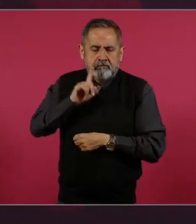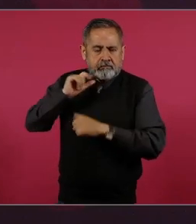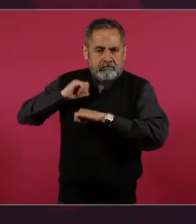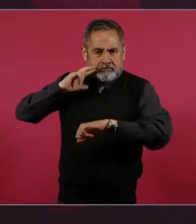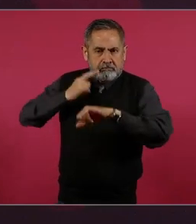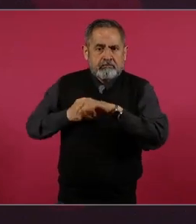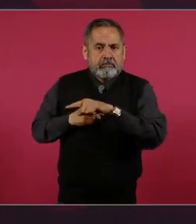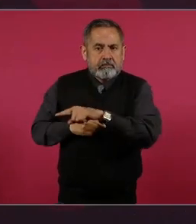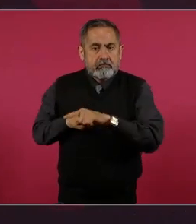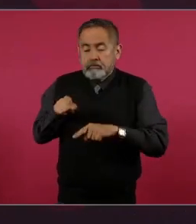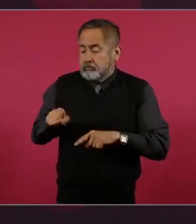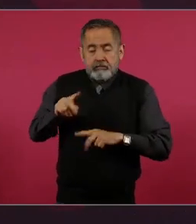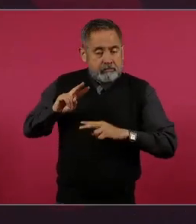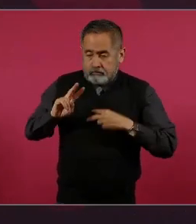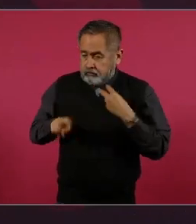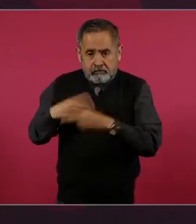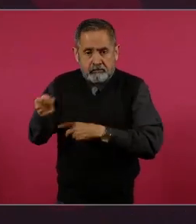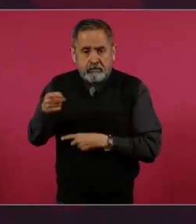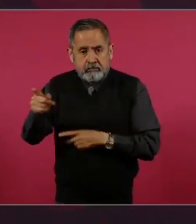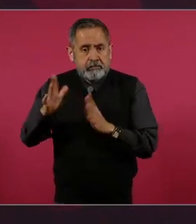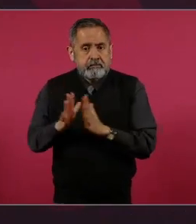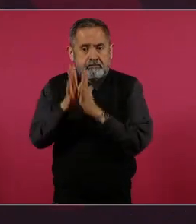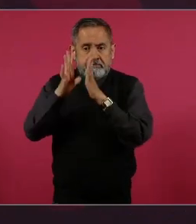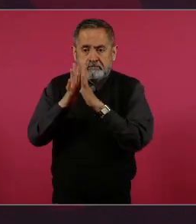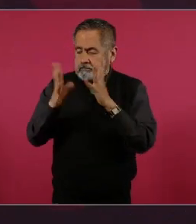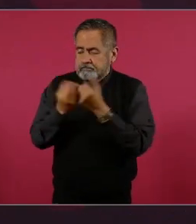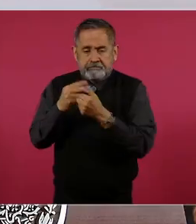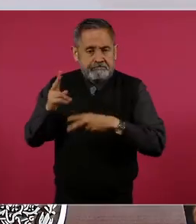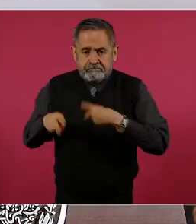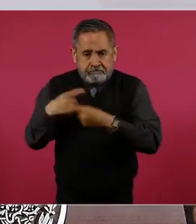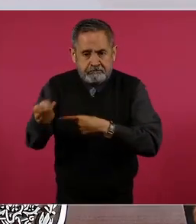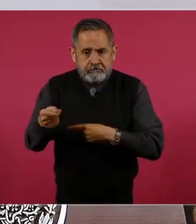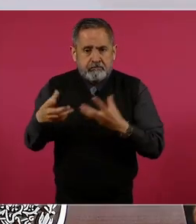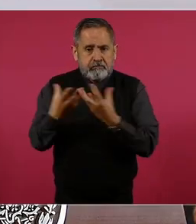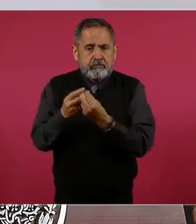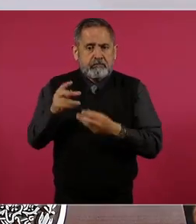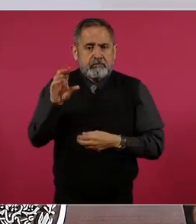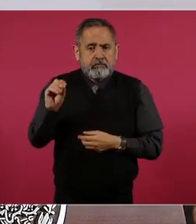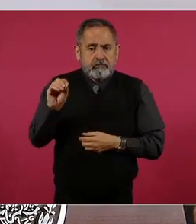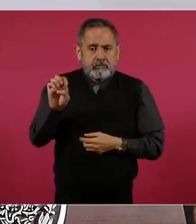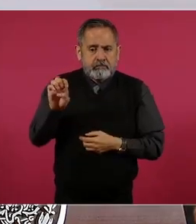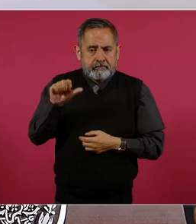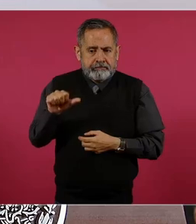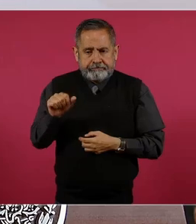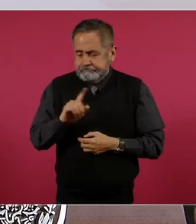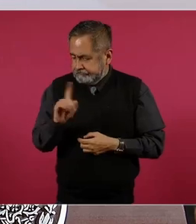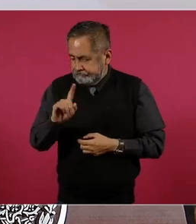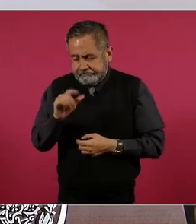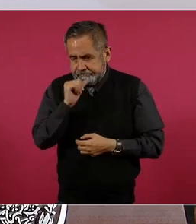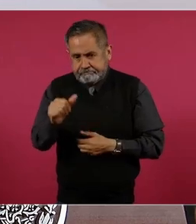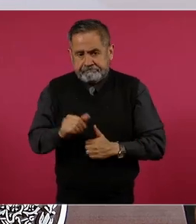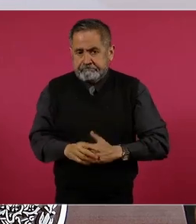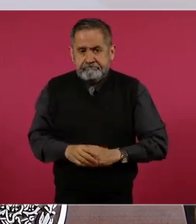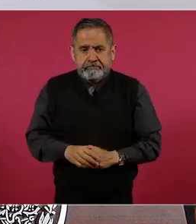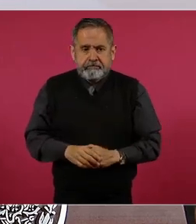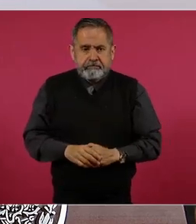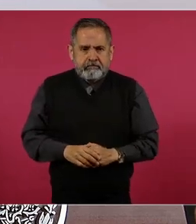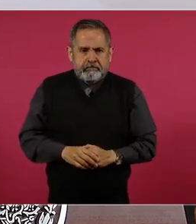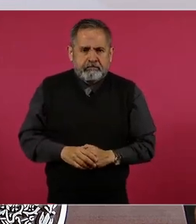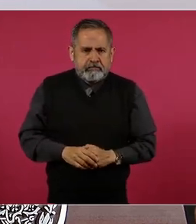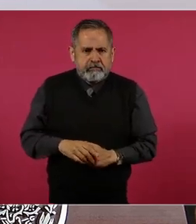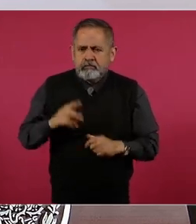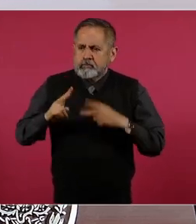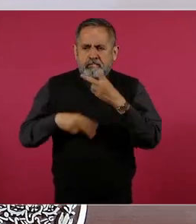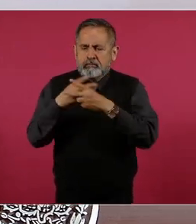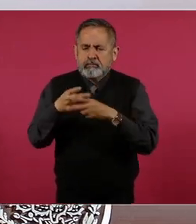no va a participar en la reunión de la OEA. Y no vamos